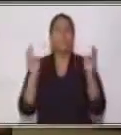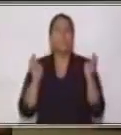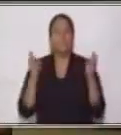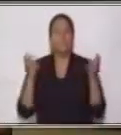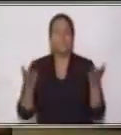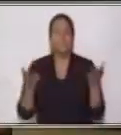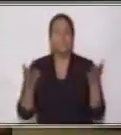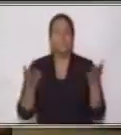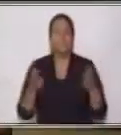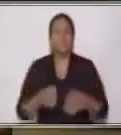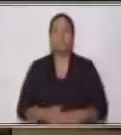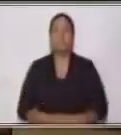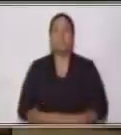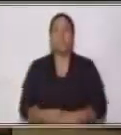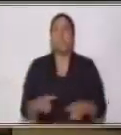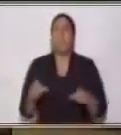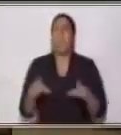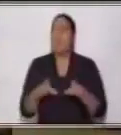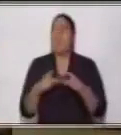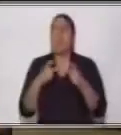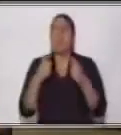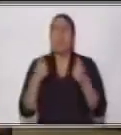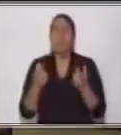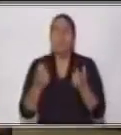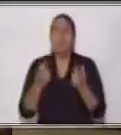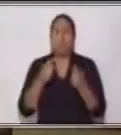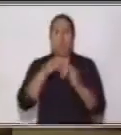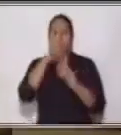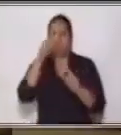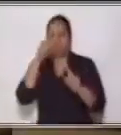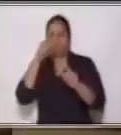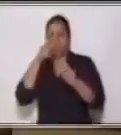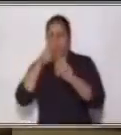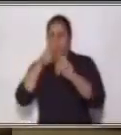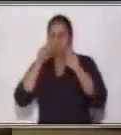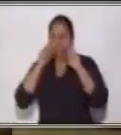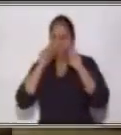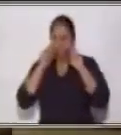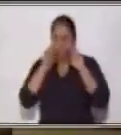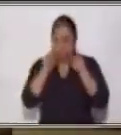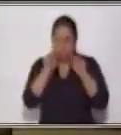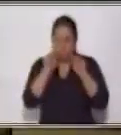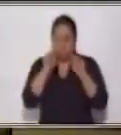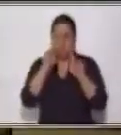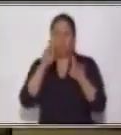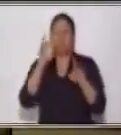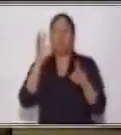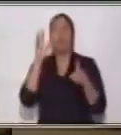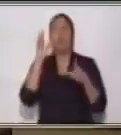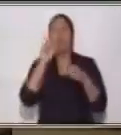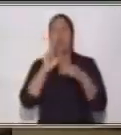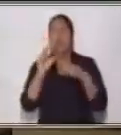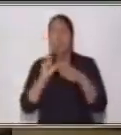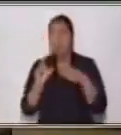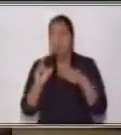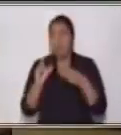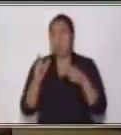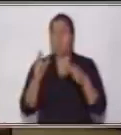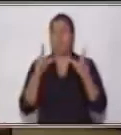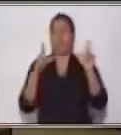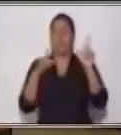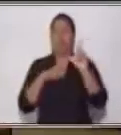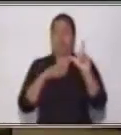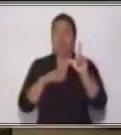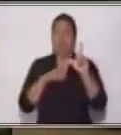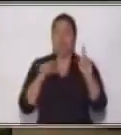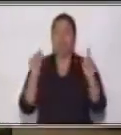de cómo focalizar con la mirada objetos, letras y palabras. Si en